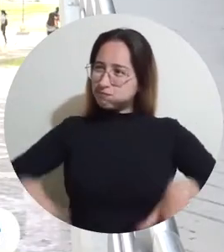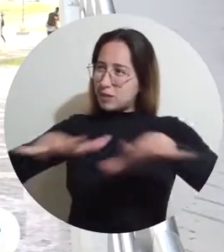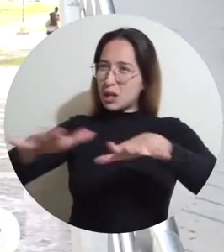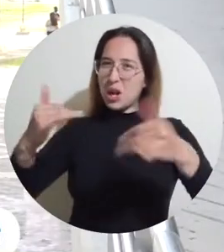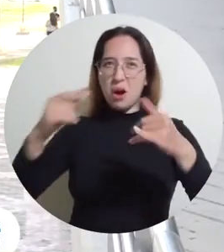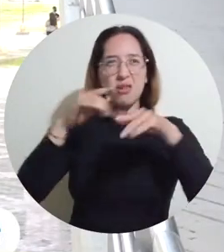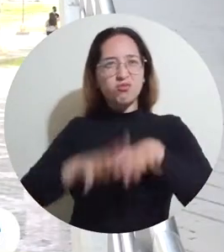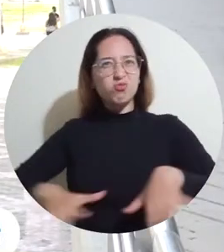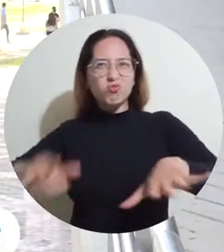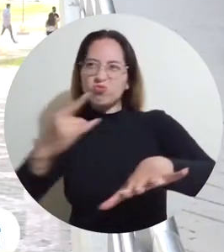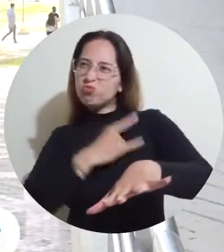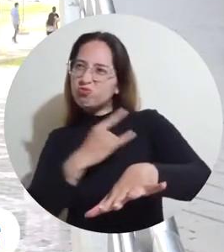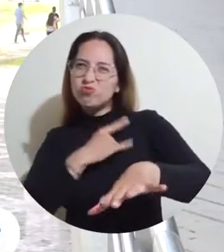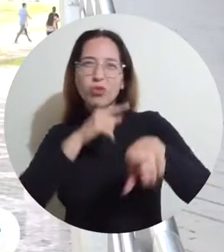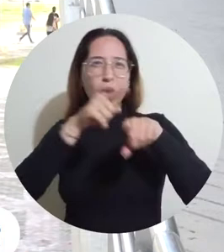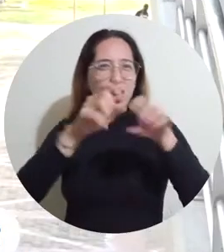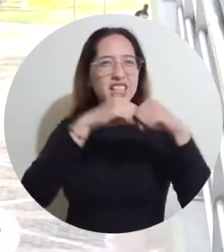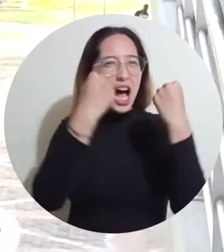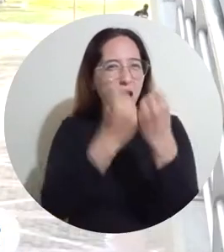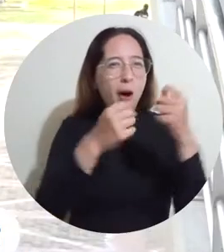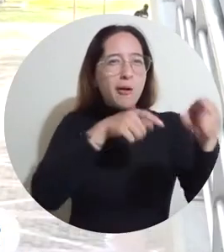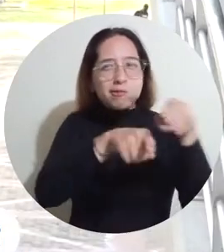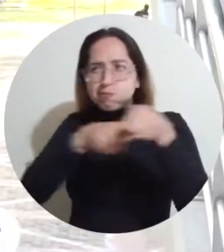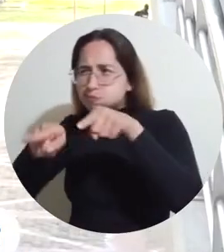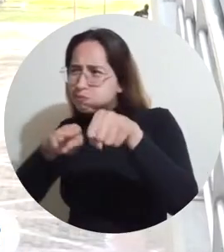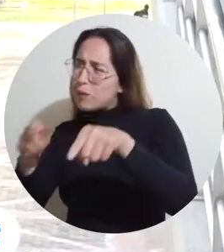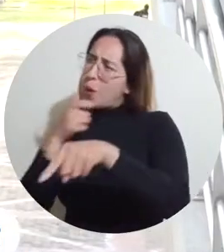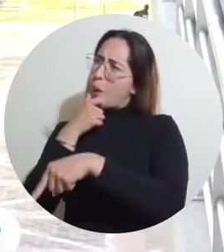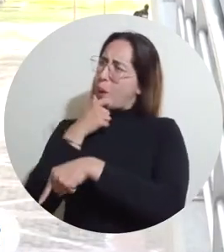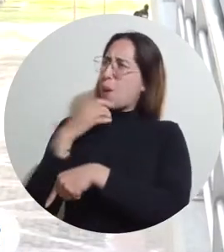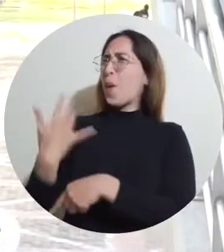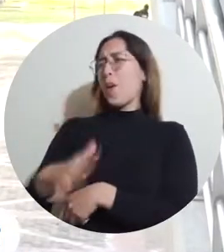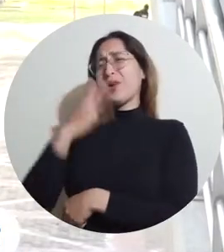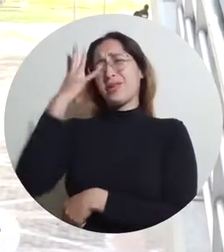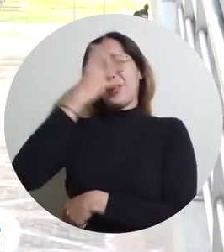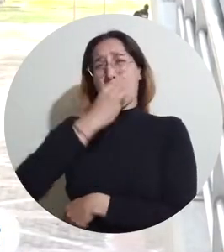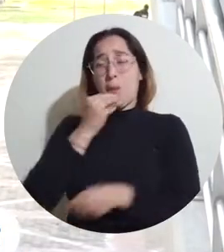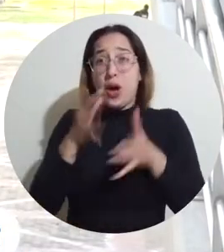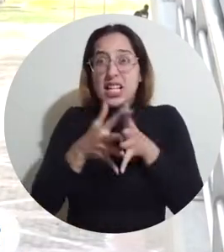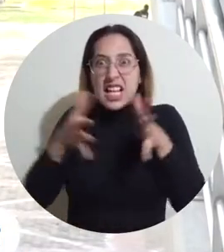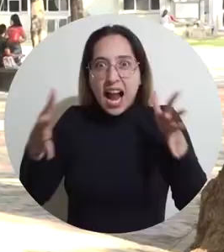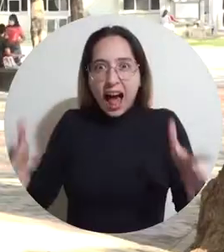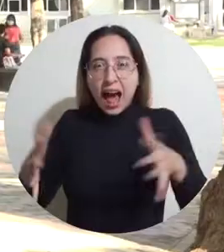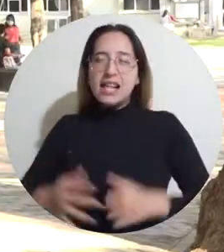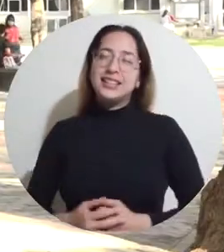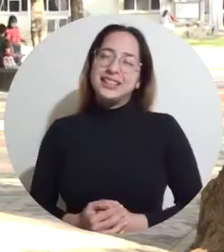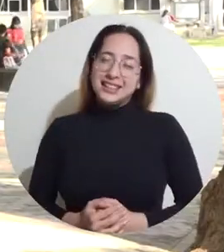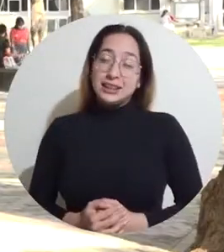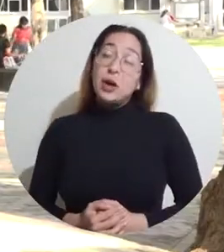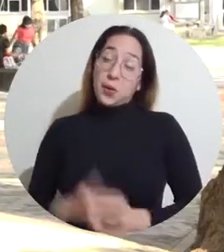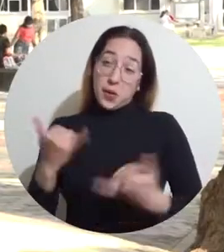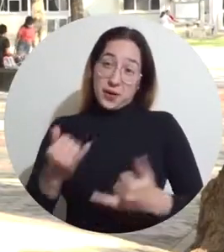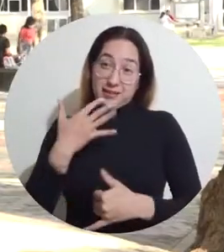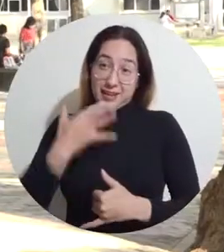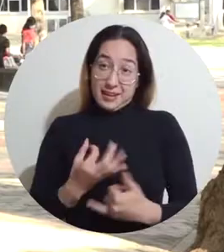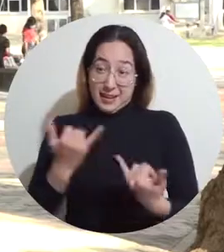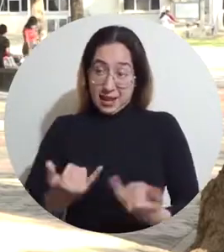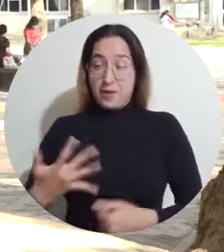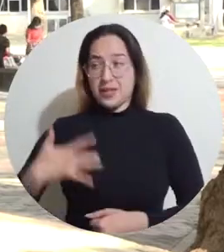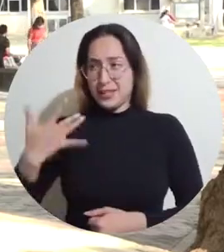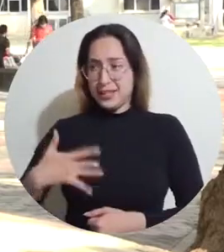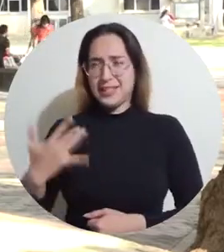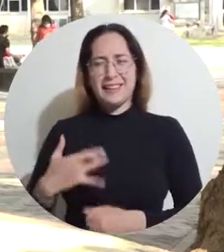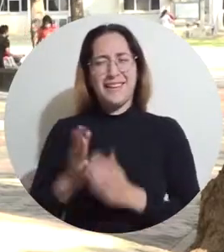universidad en todos los salones. Es un placer estar en esta universidad hermosa y grande. Bueno la verdad estoy muy